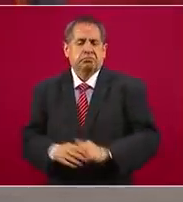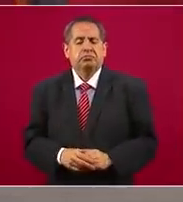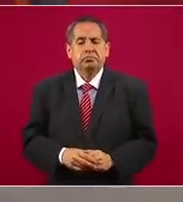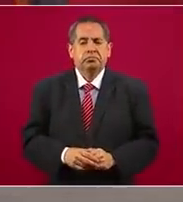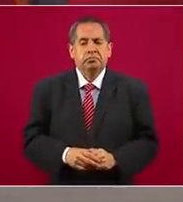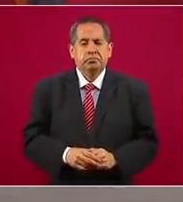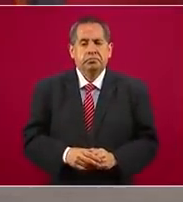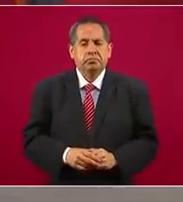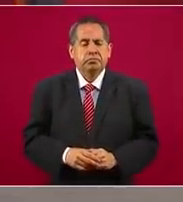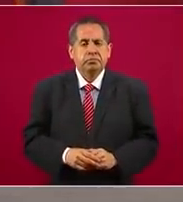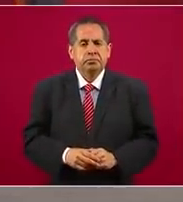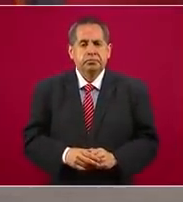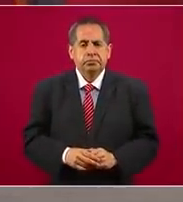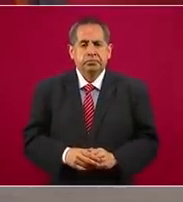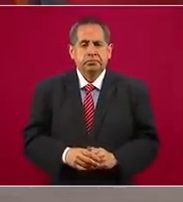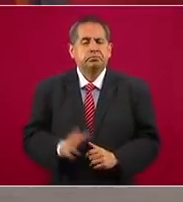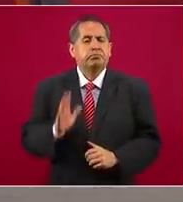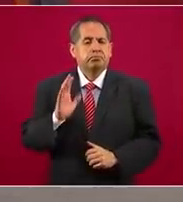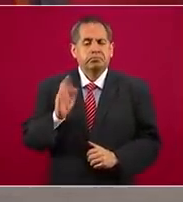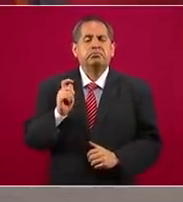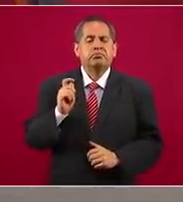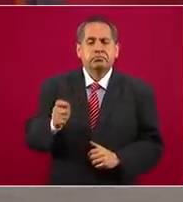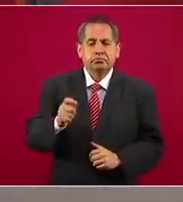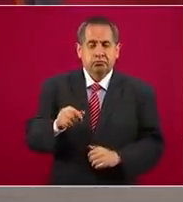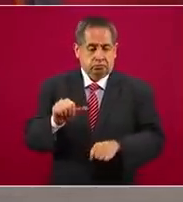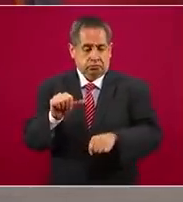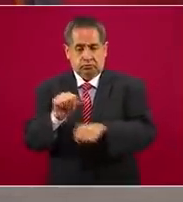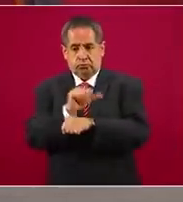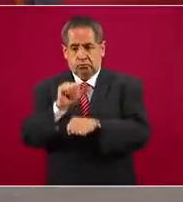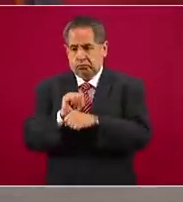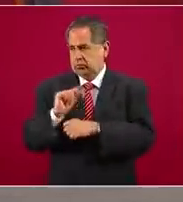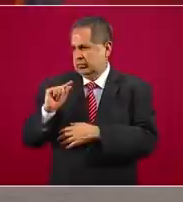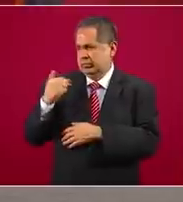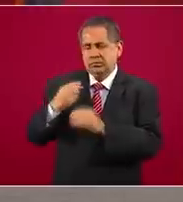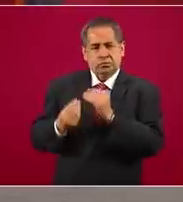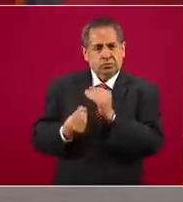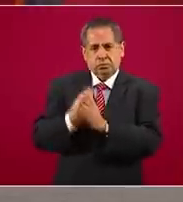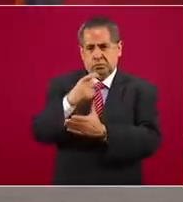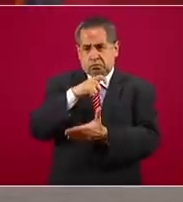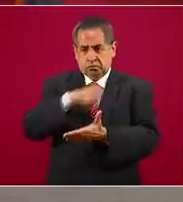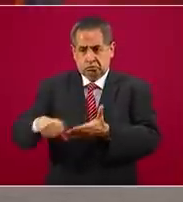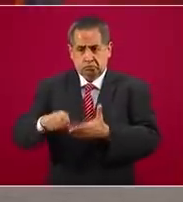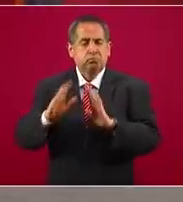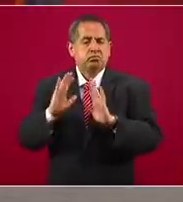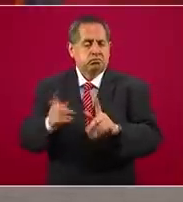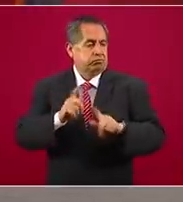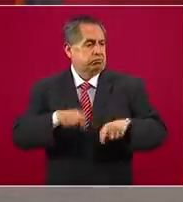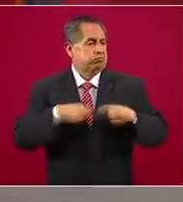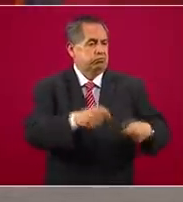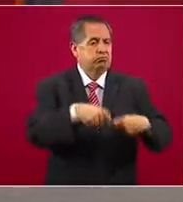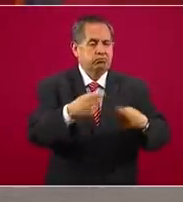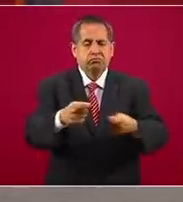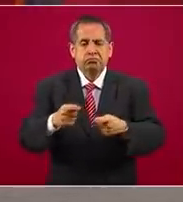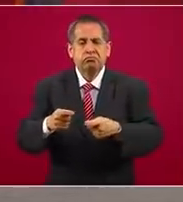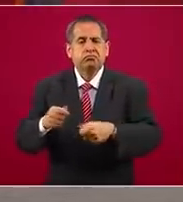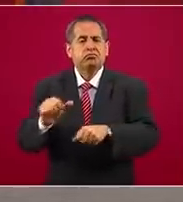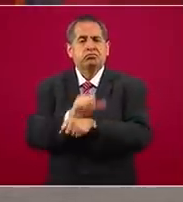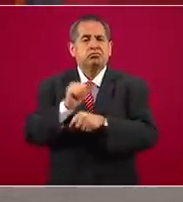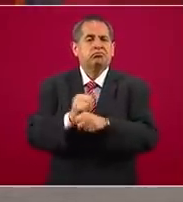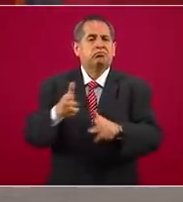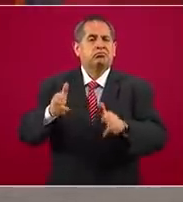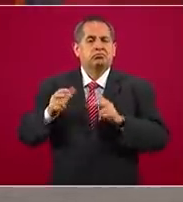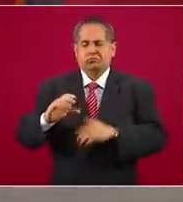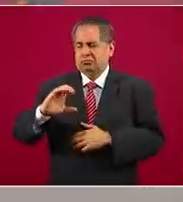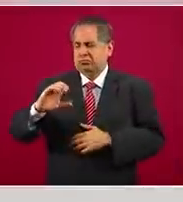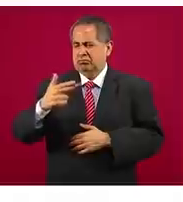Ya concluimos la entrega de vehículos de reciente adquisición, que fueron las camionetas Cheyenne, un total de dos mil